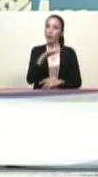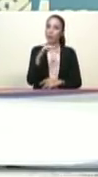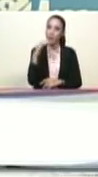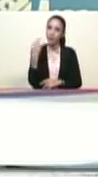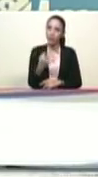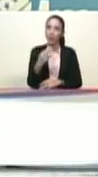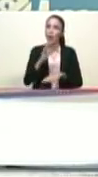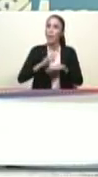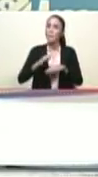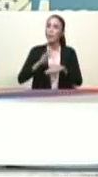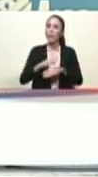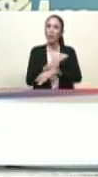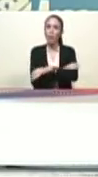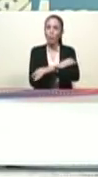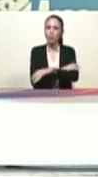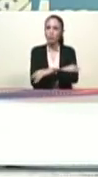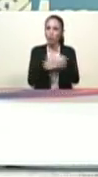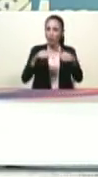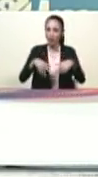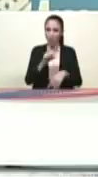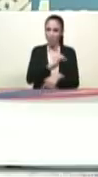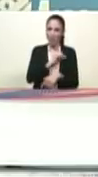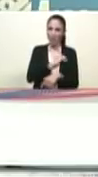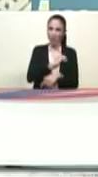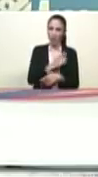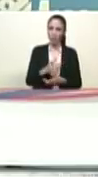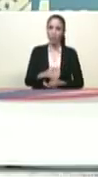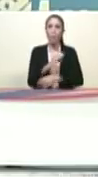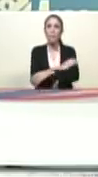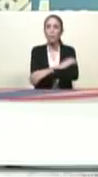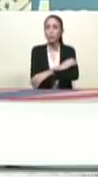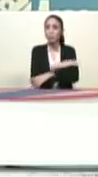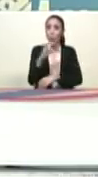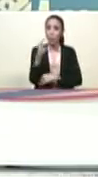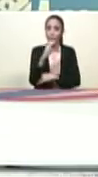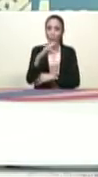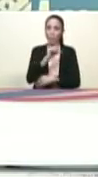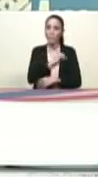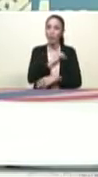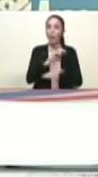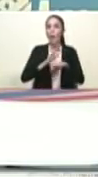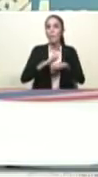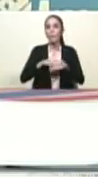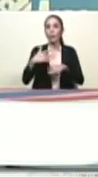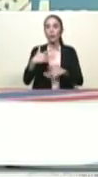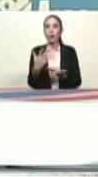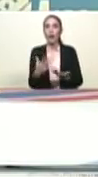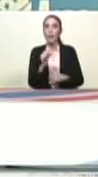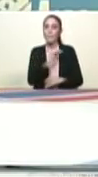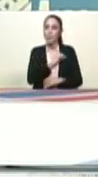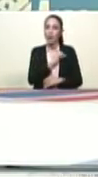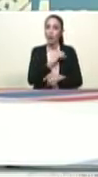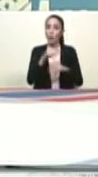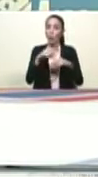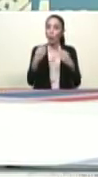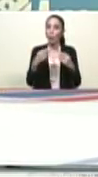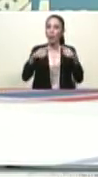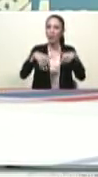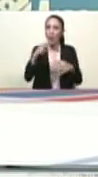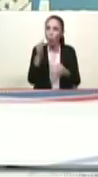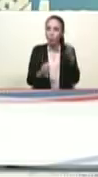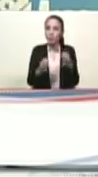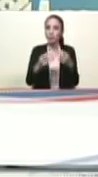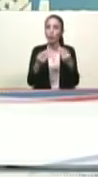oligarquía bogotana nos tiene tanto miedo? ¿Ustedes saben por qué? Porque le tienen miedo al modelo de justicia social,